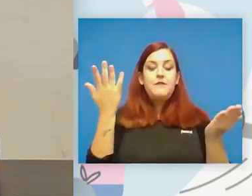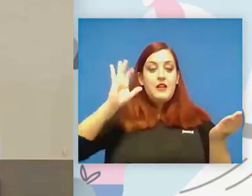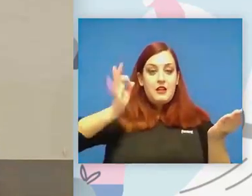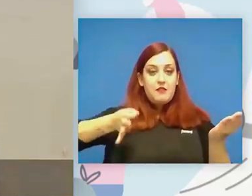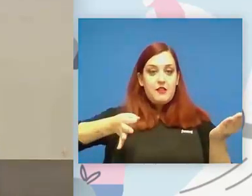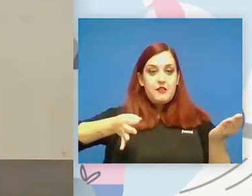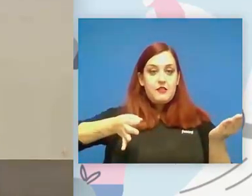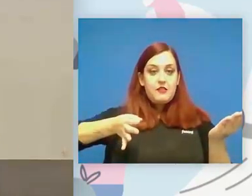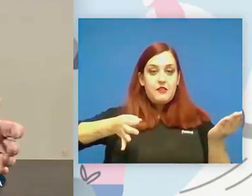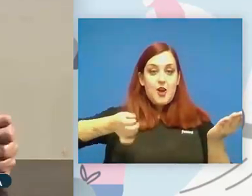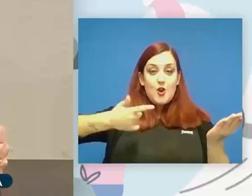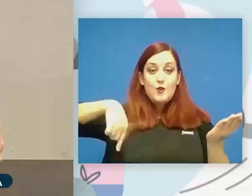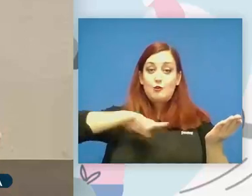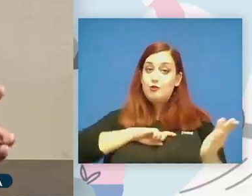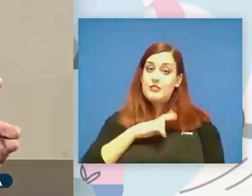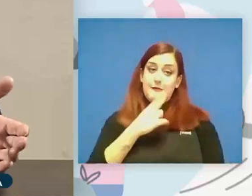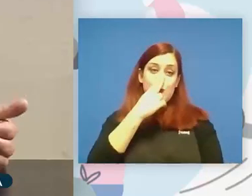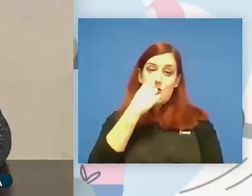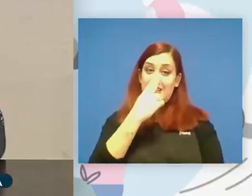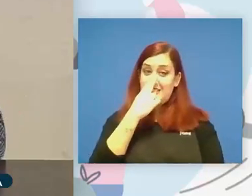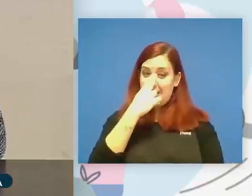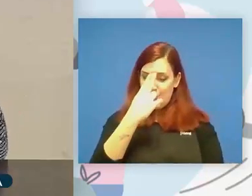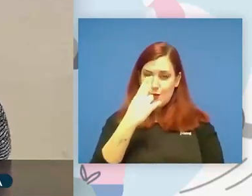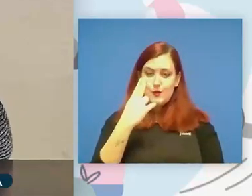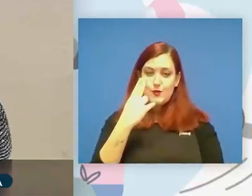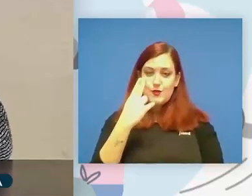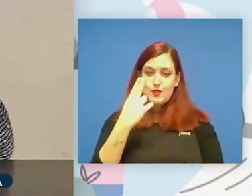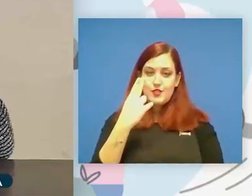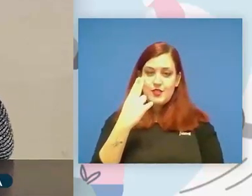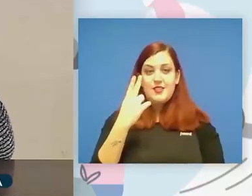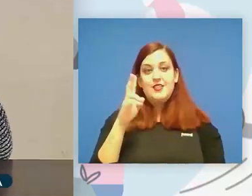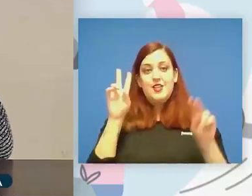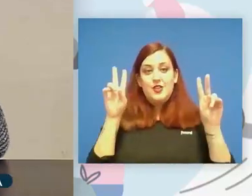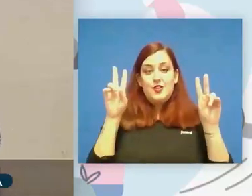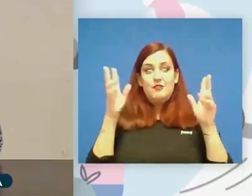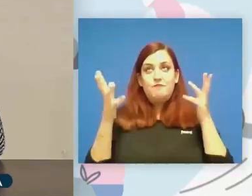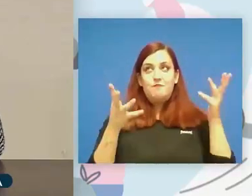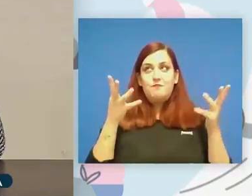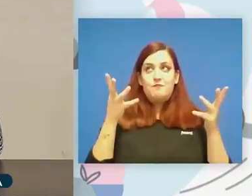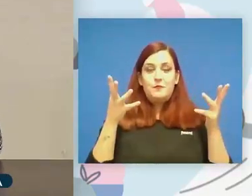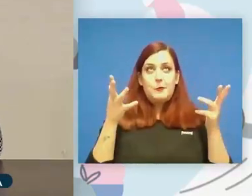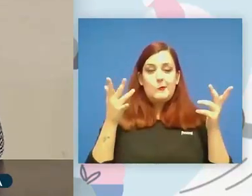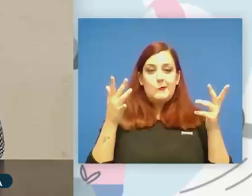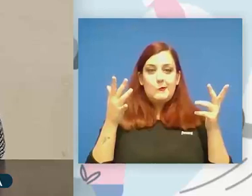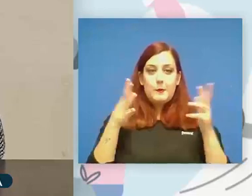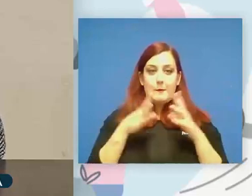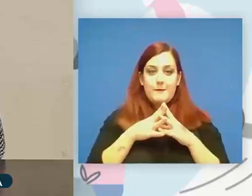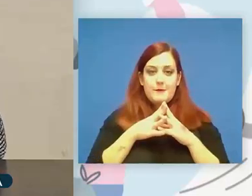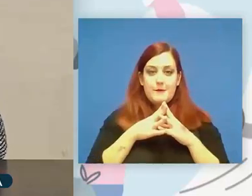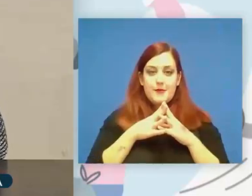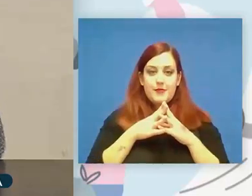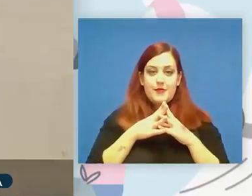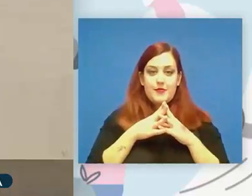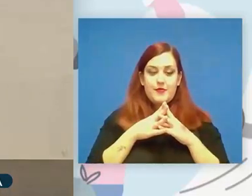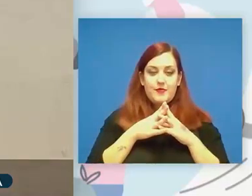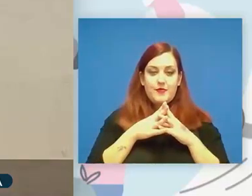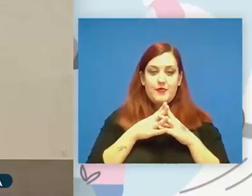muy interesados en todo lo que pueda venir o todo lo que pueda venir detrás